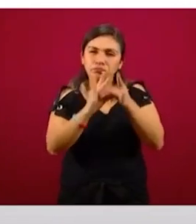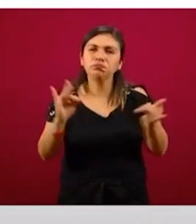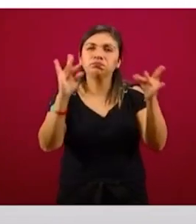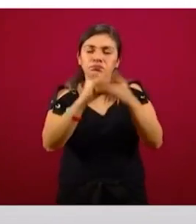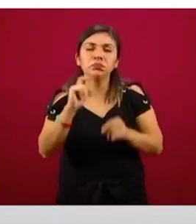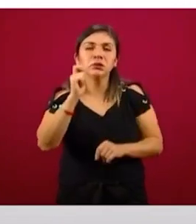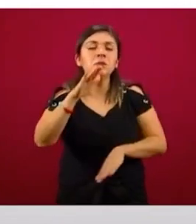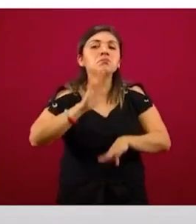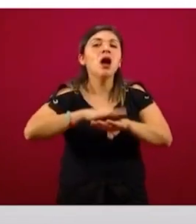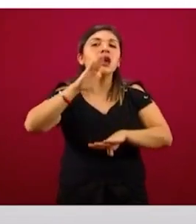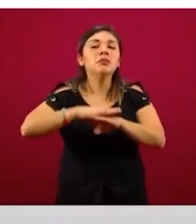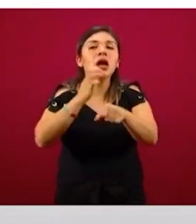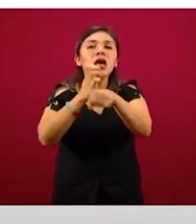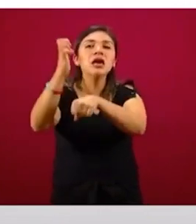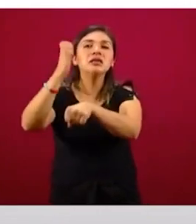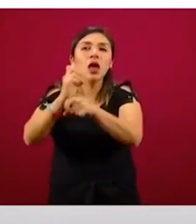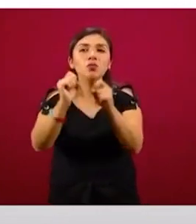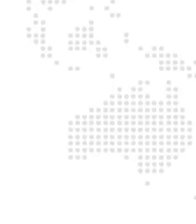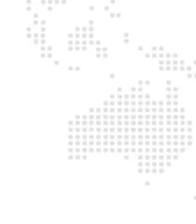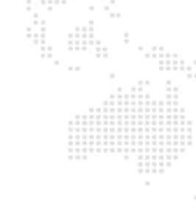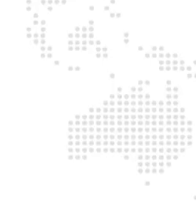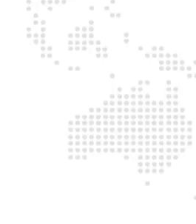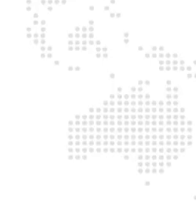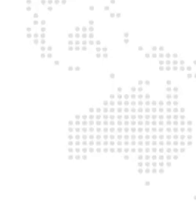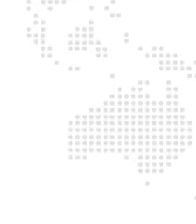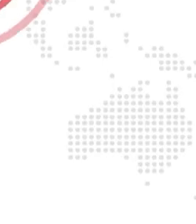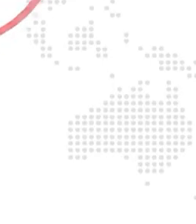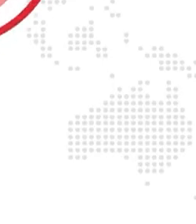incremento de entidades federativas en colores naranjas.